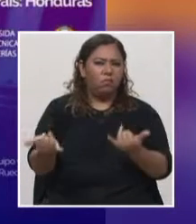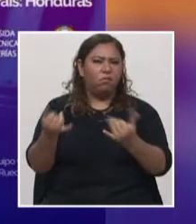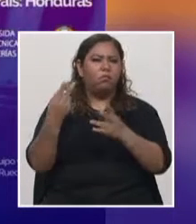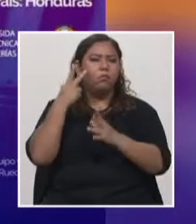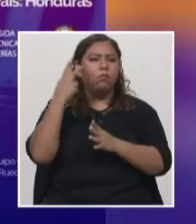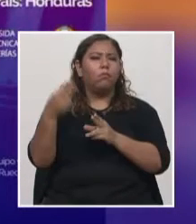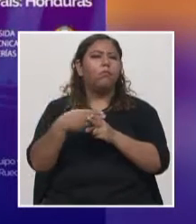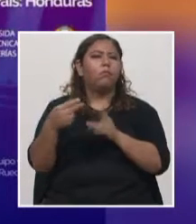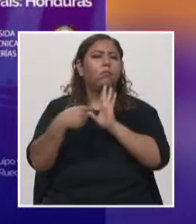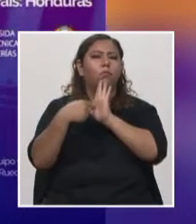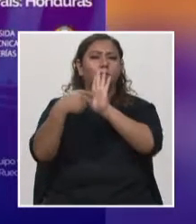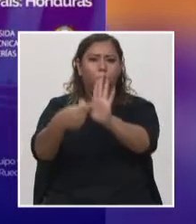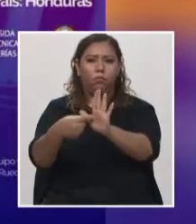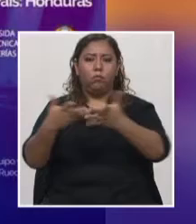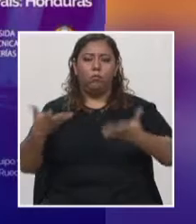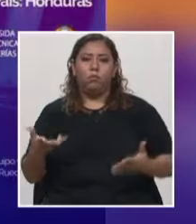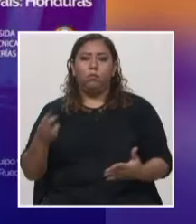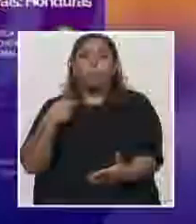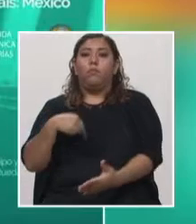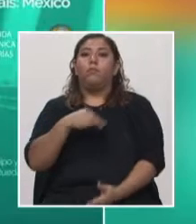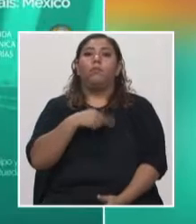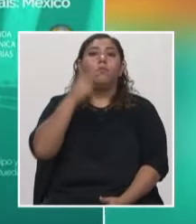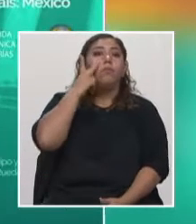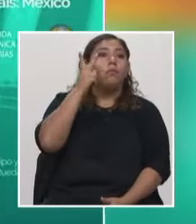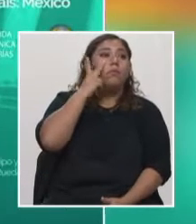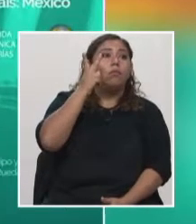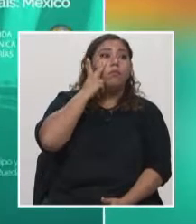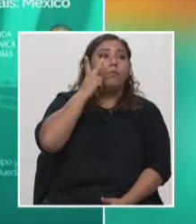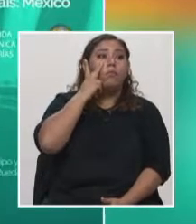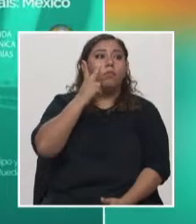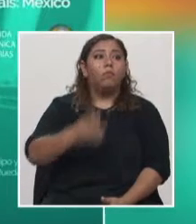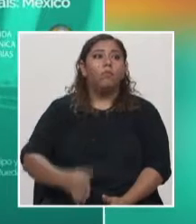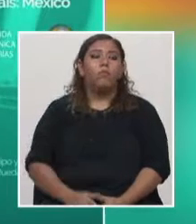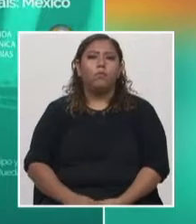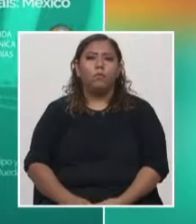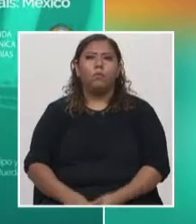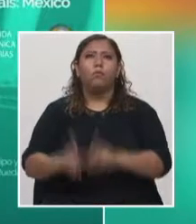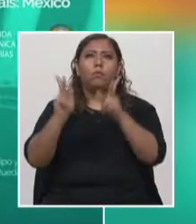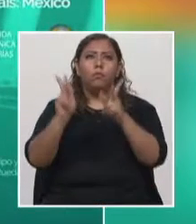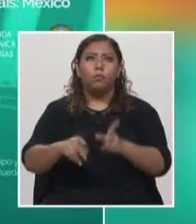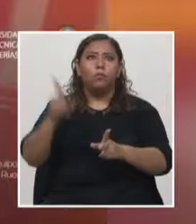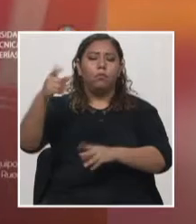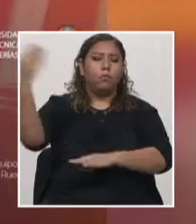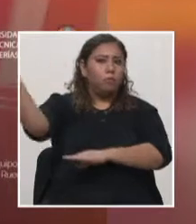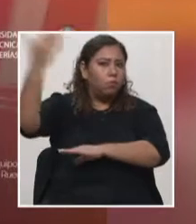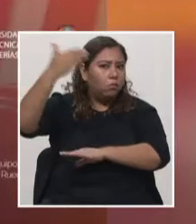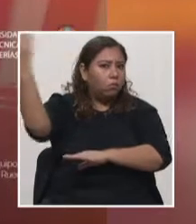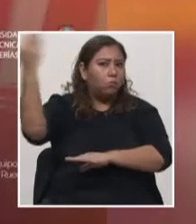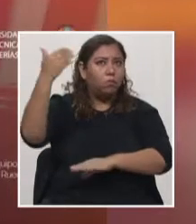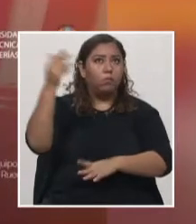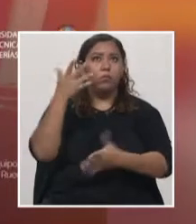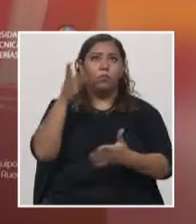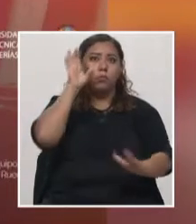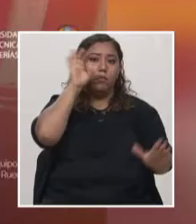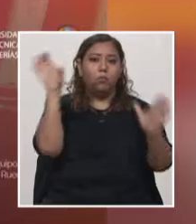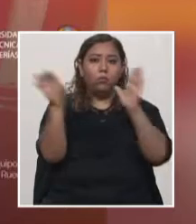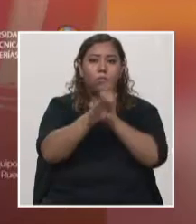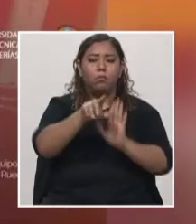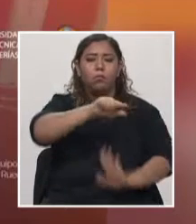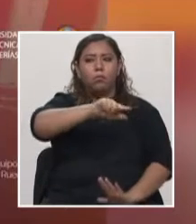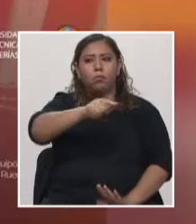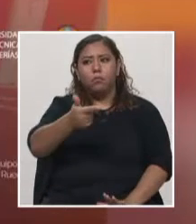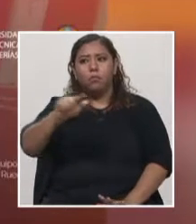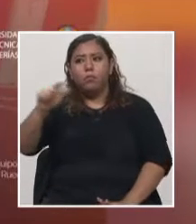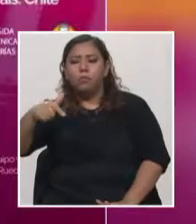desarrollando. A continuación vamos a ver y también parte de los expositores que estarán participando y que serán los